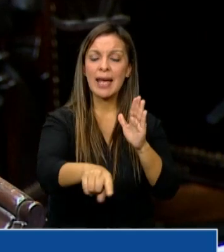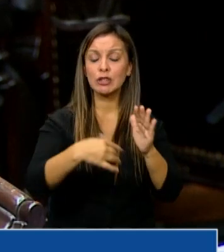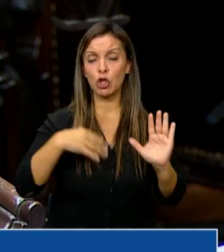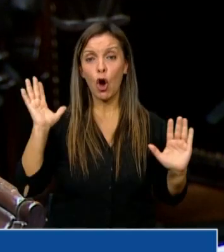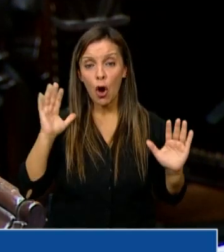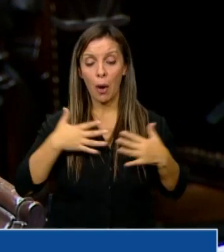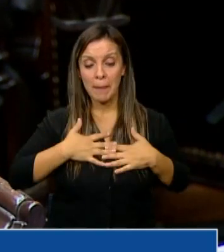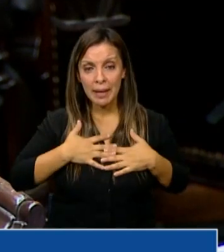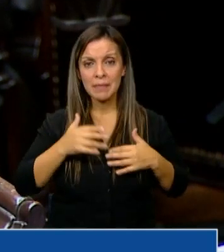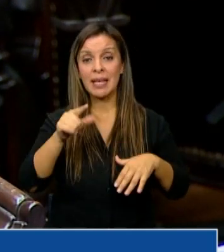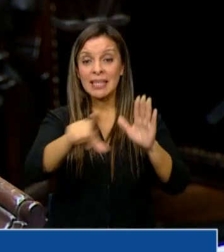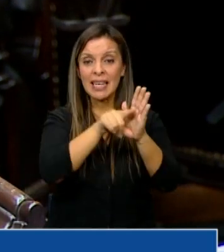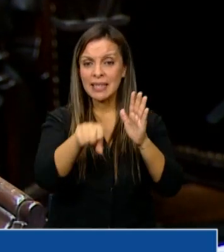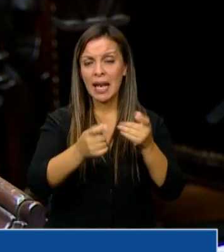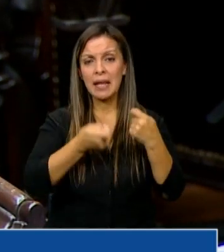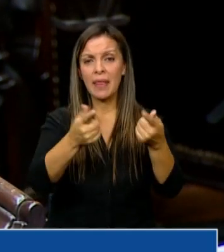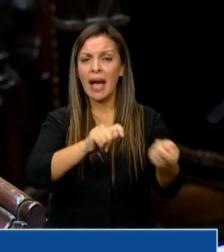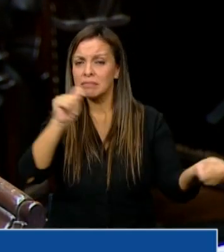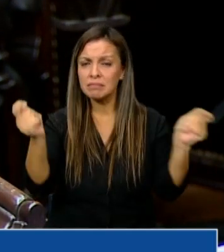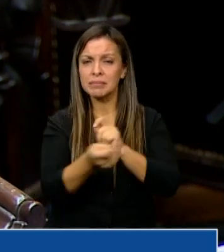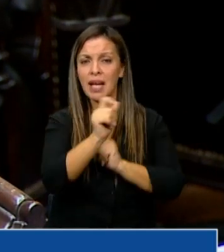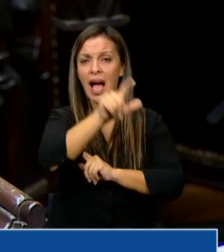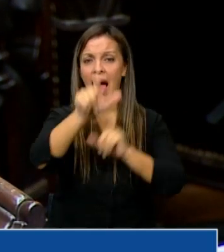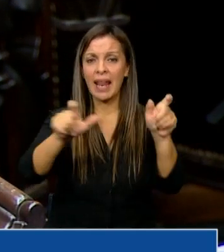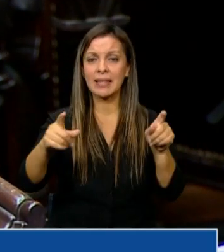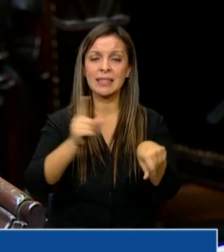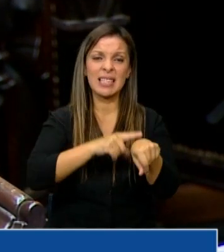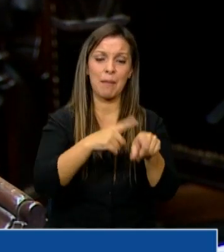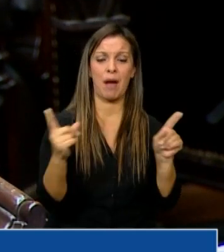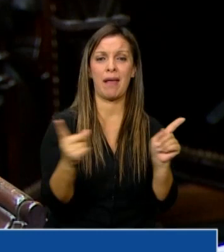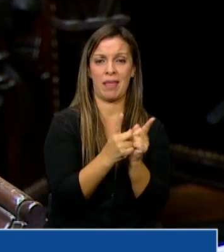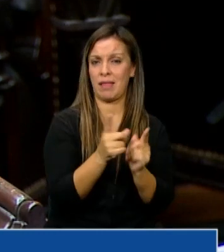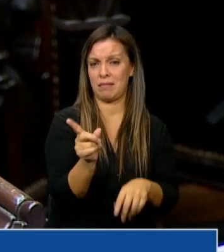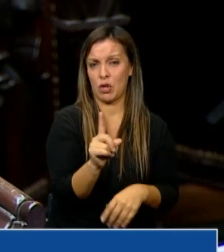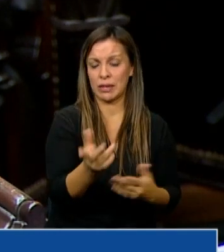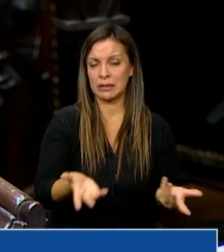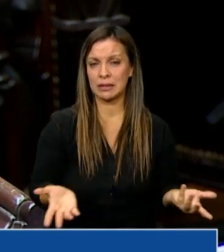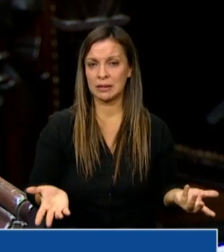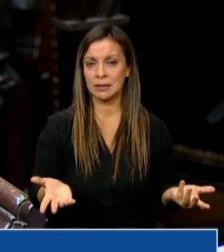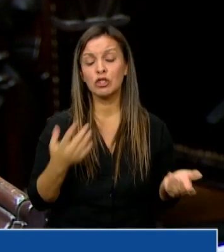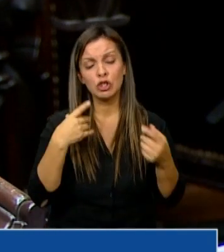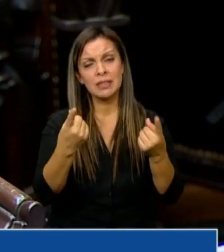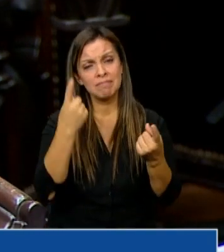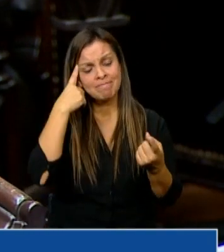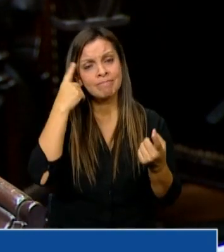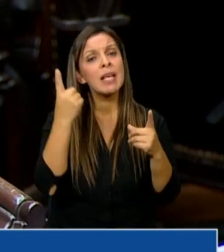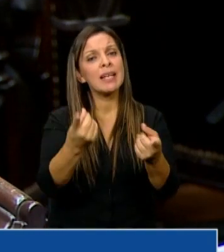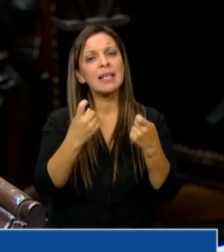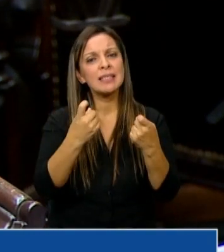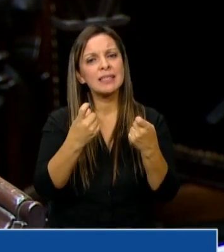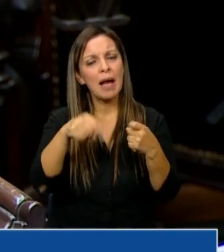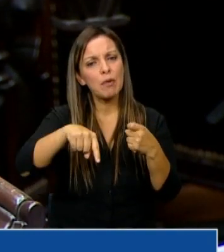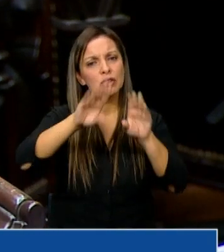yo entiendo que no le va a transformar la vida a la gente en un corto plazo. Y la verdad que pienso que necesitamos tener un Congreso